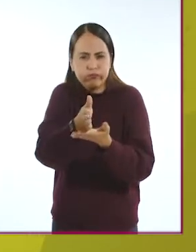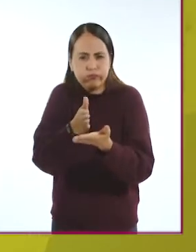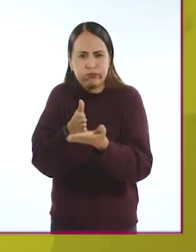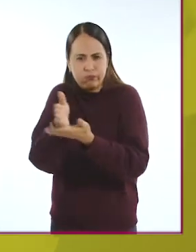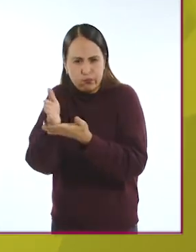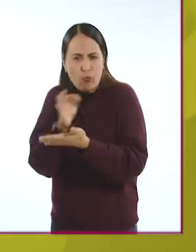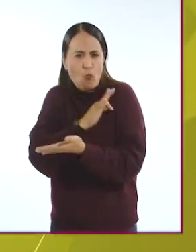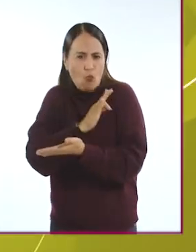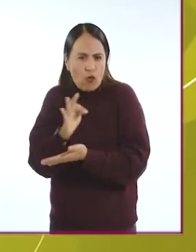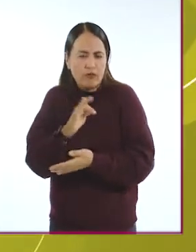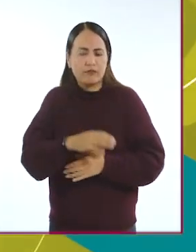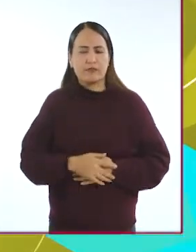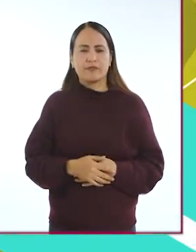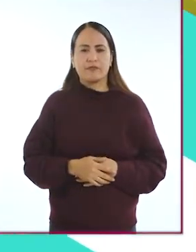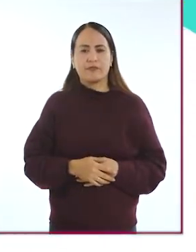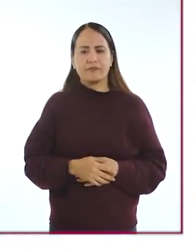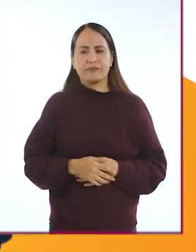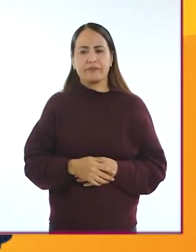accesibilidad.